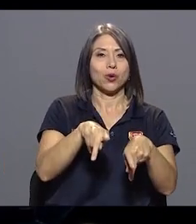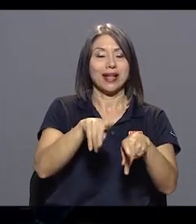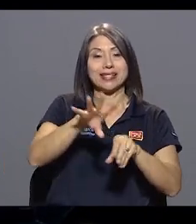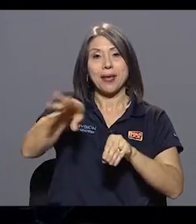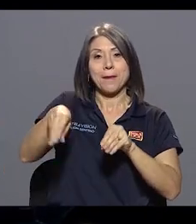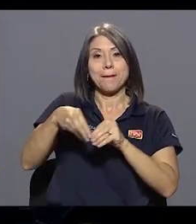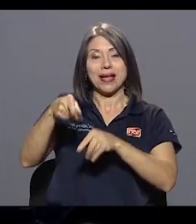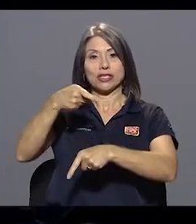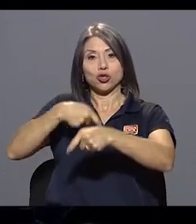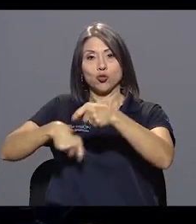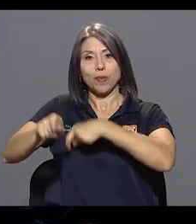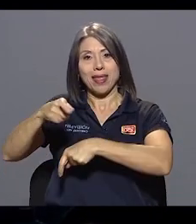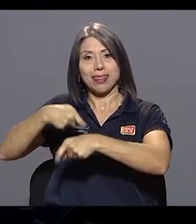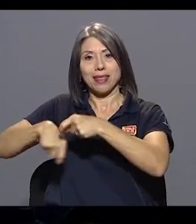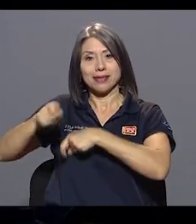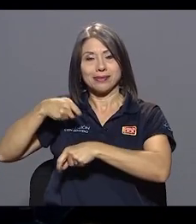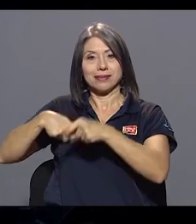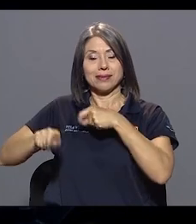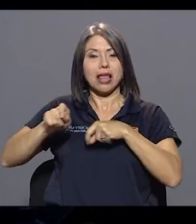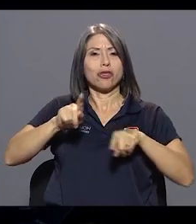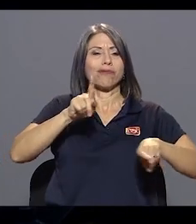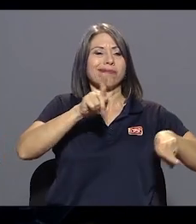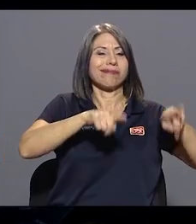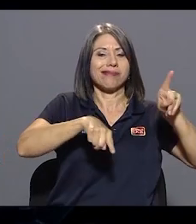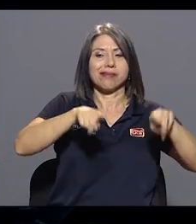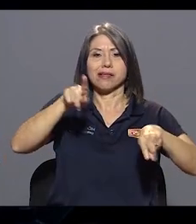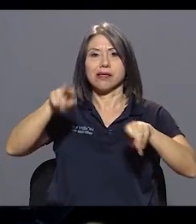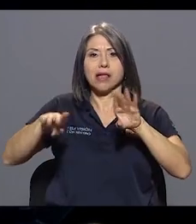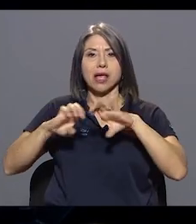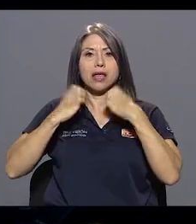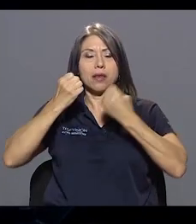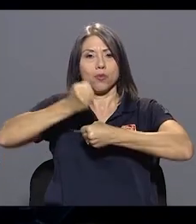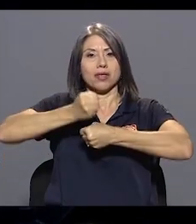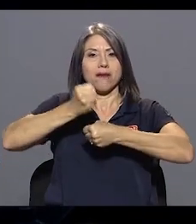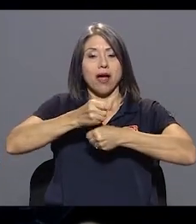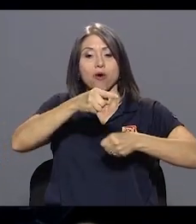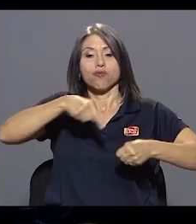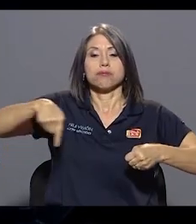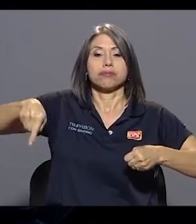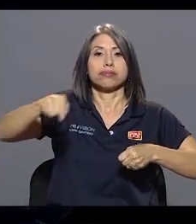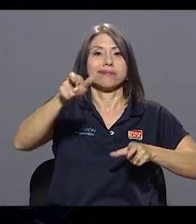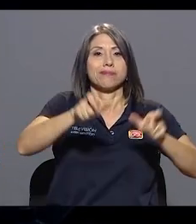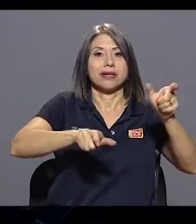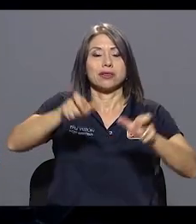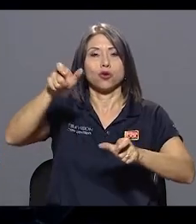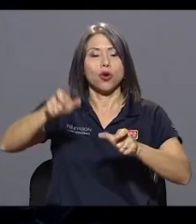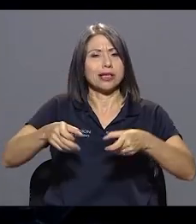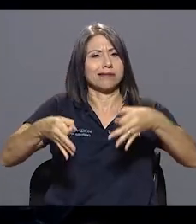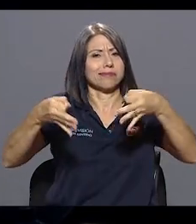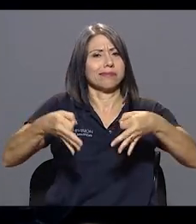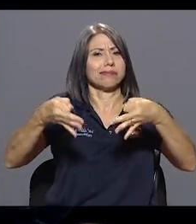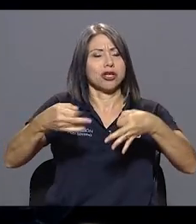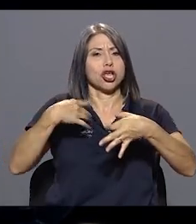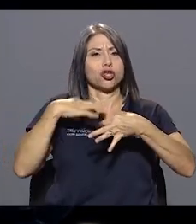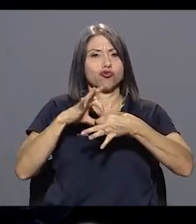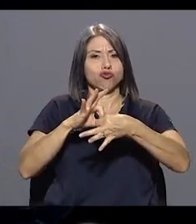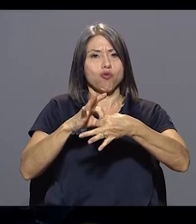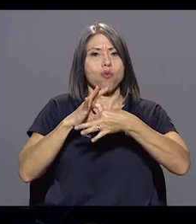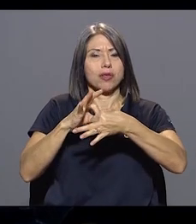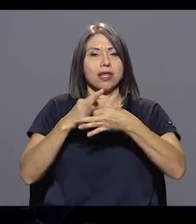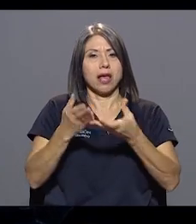somos un equipo de trabajo diverso, integrado por personas muy calificadas que yo estoy coordinando. Entonces,